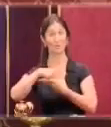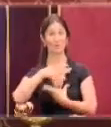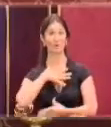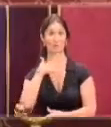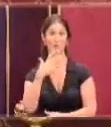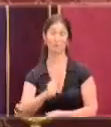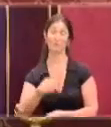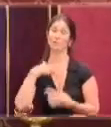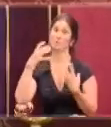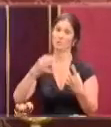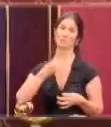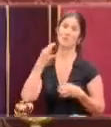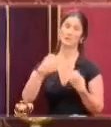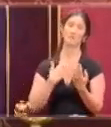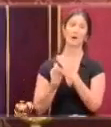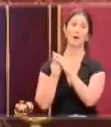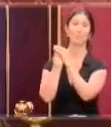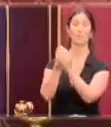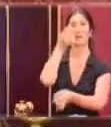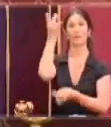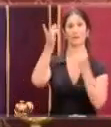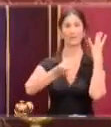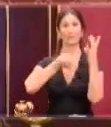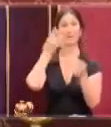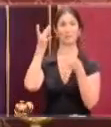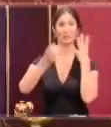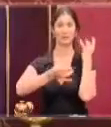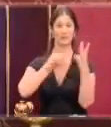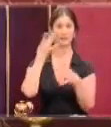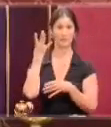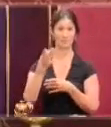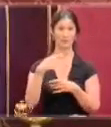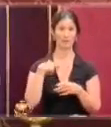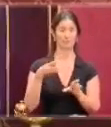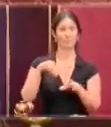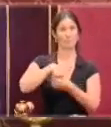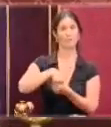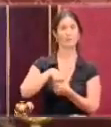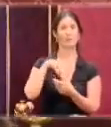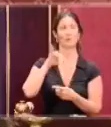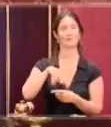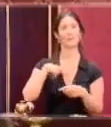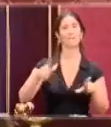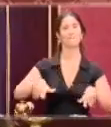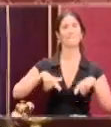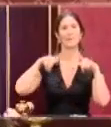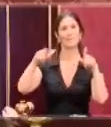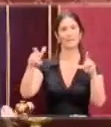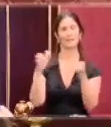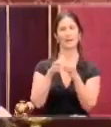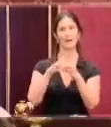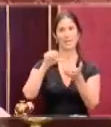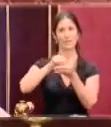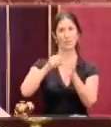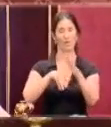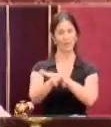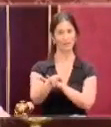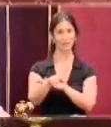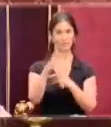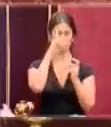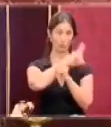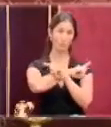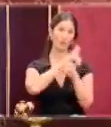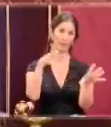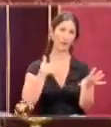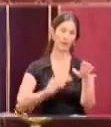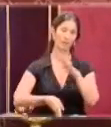hemos estado siempre apoyando las iniciativas de las distintas organizaciones que constituyen la plataforma Granada Ciudad Accesible. Y, por supuesto,